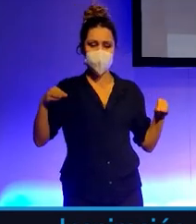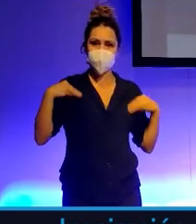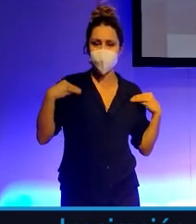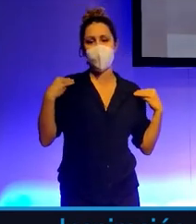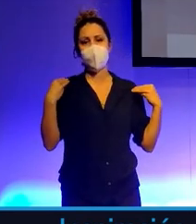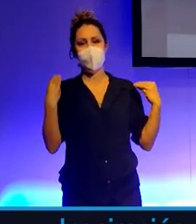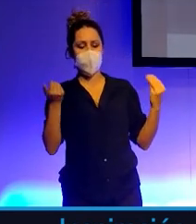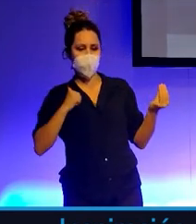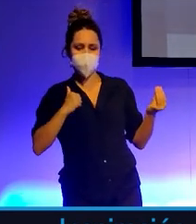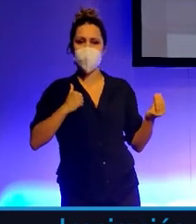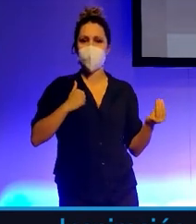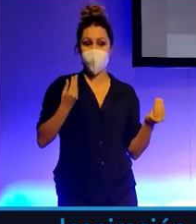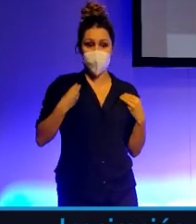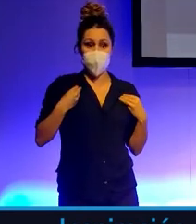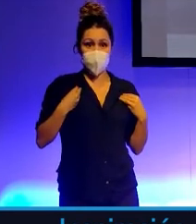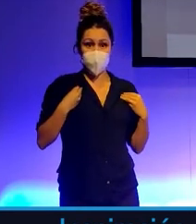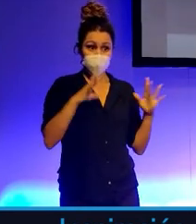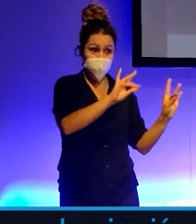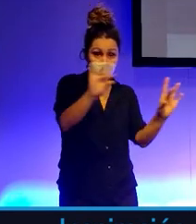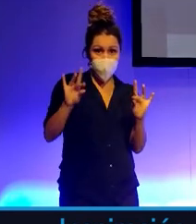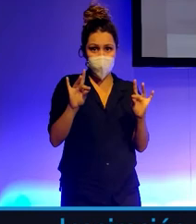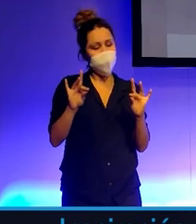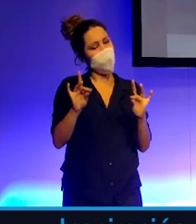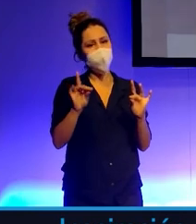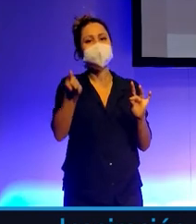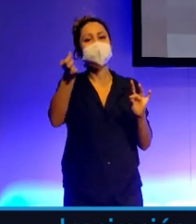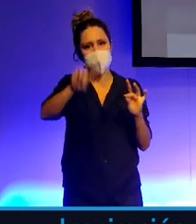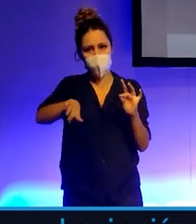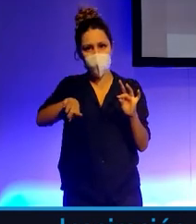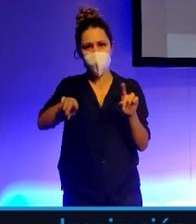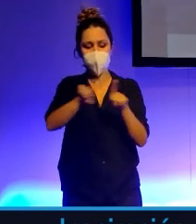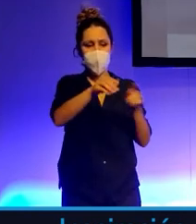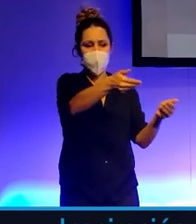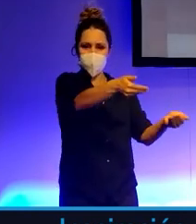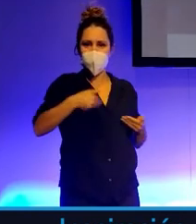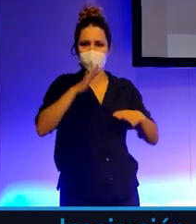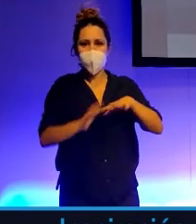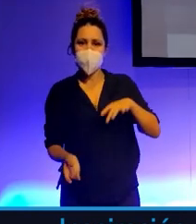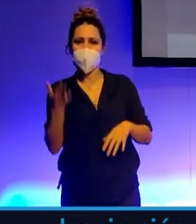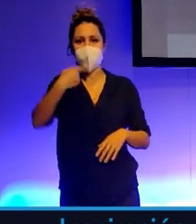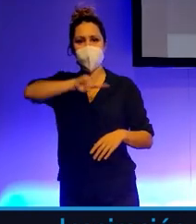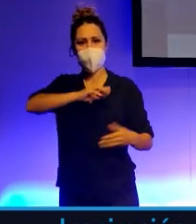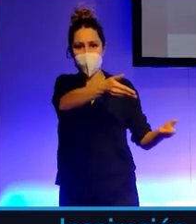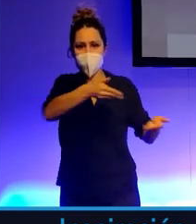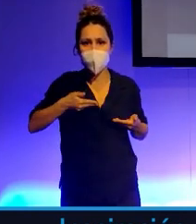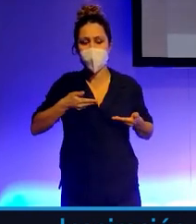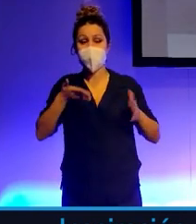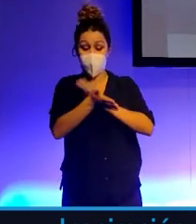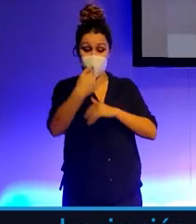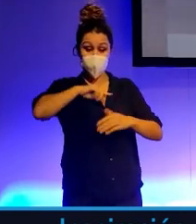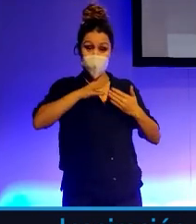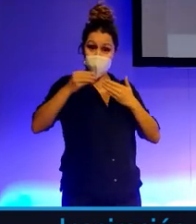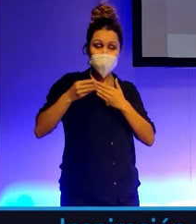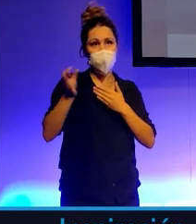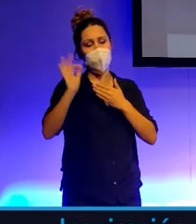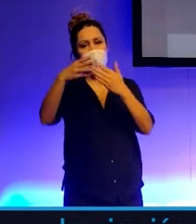aprovecharlos, de vivirlos, sino de que sean parte, muchos de ellos, de creaciones nuestras. Pero, ¿qué decimos nosotros como consumidores